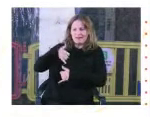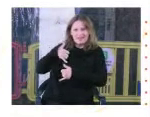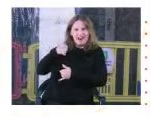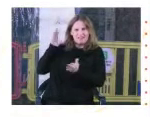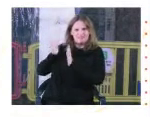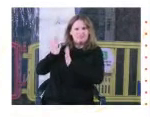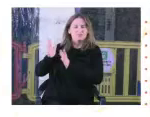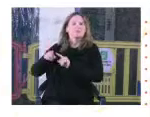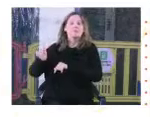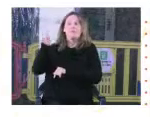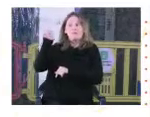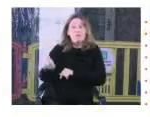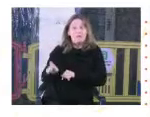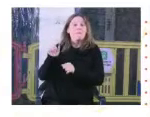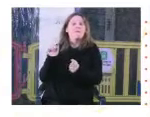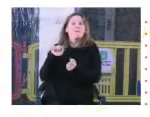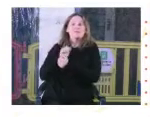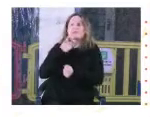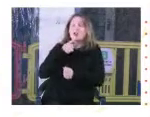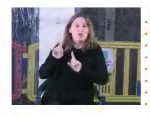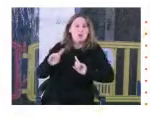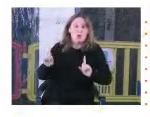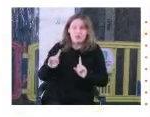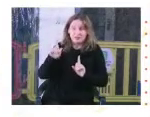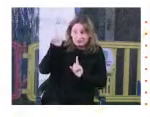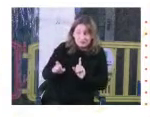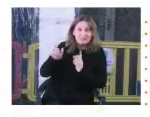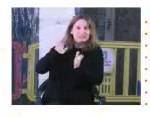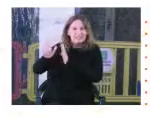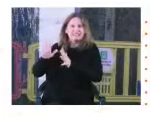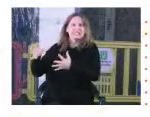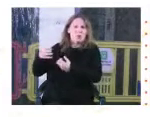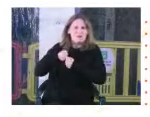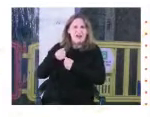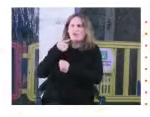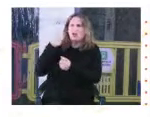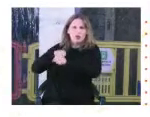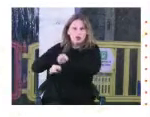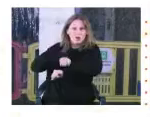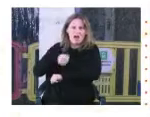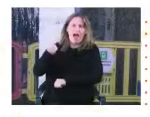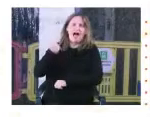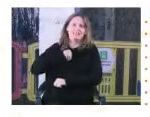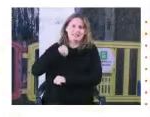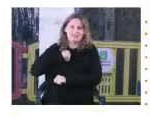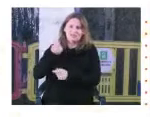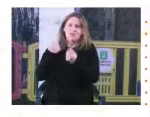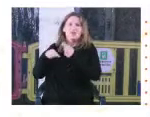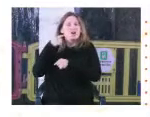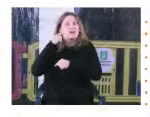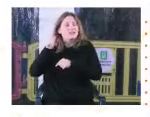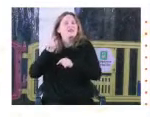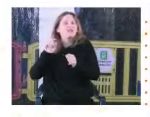queremos insistir en que no son prisioneros políticos, son represores, secuestradores, torturadores, son asesinos y se